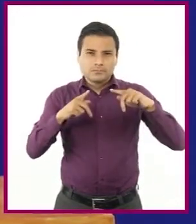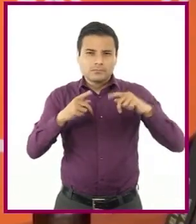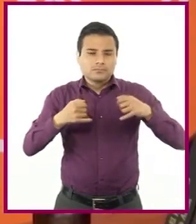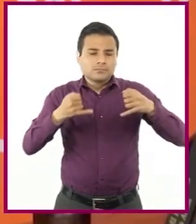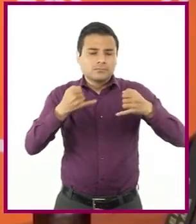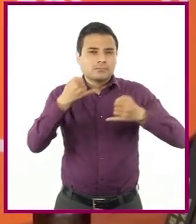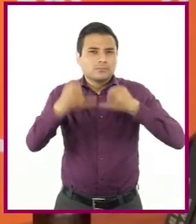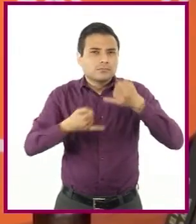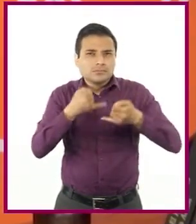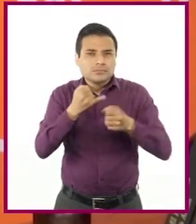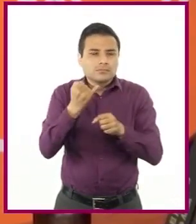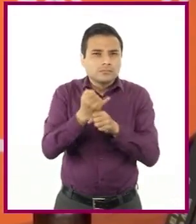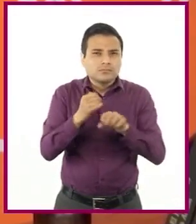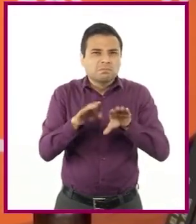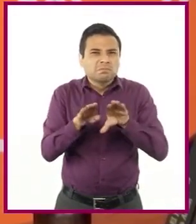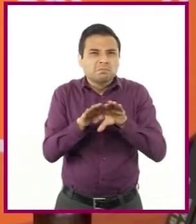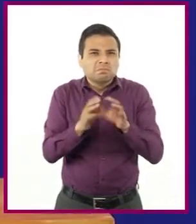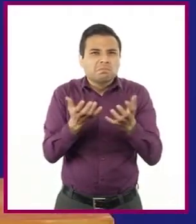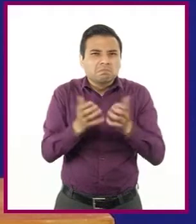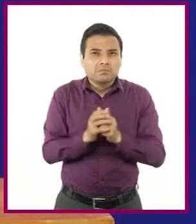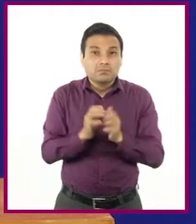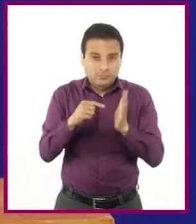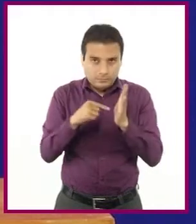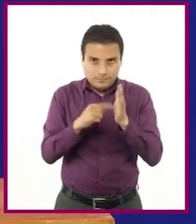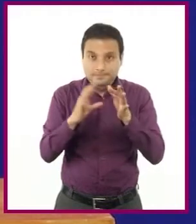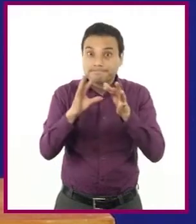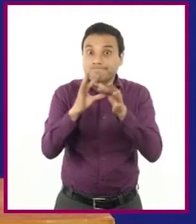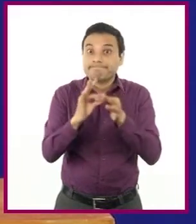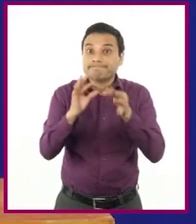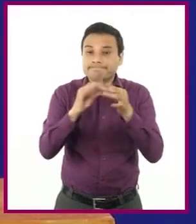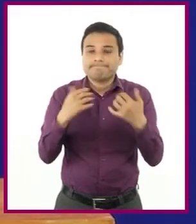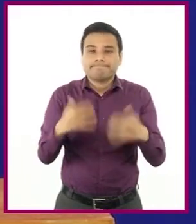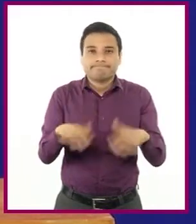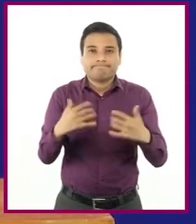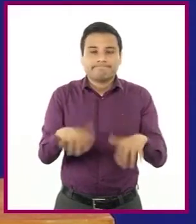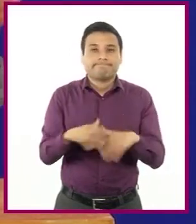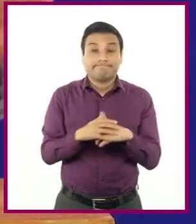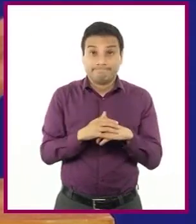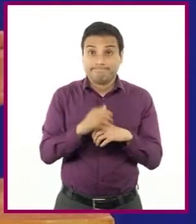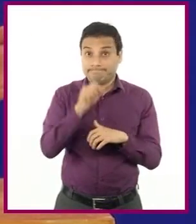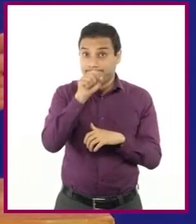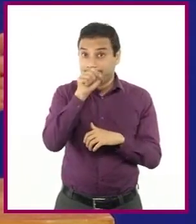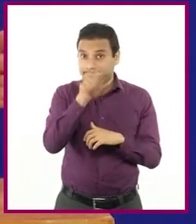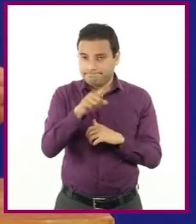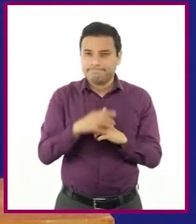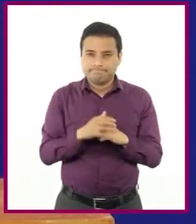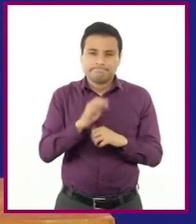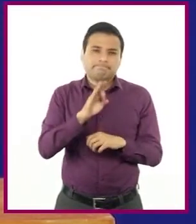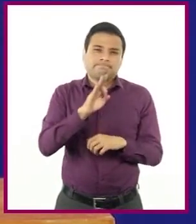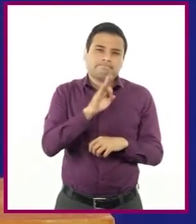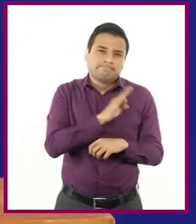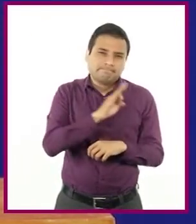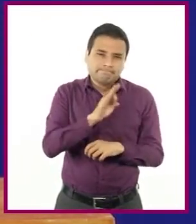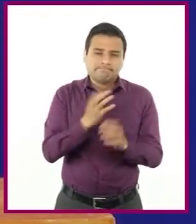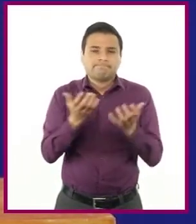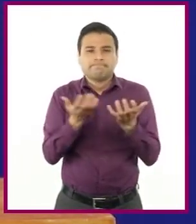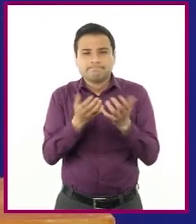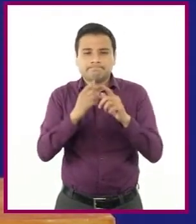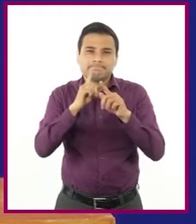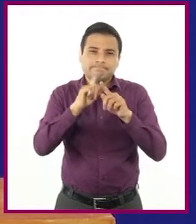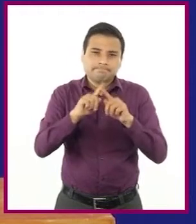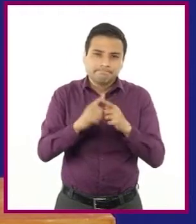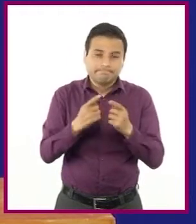Pero no solo eso, sino que detallan cada una de sus particularidades y posibles escenarios. Es decir,